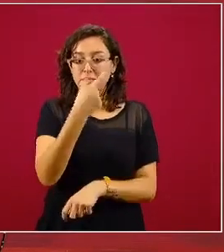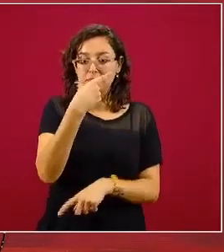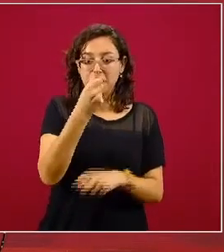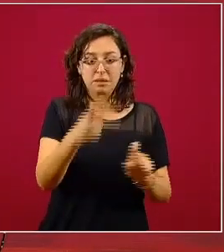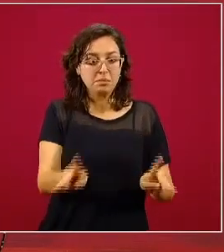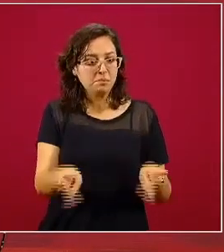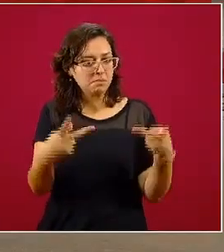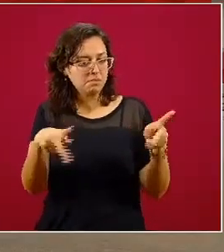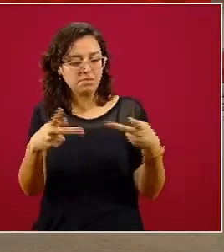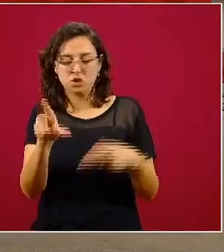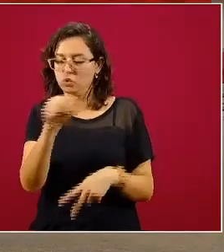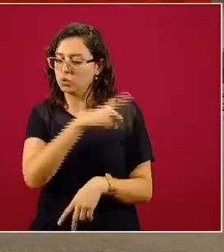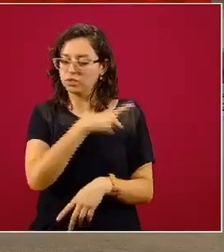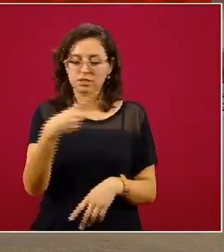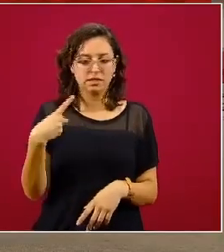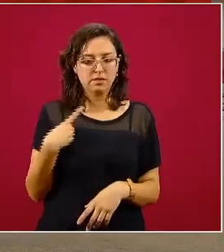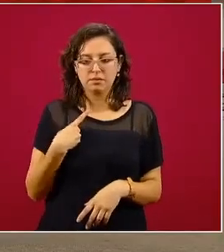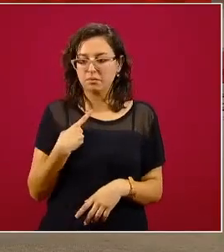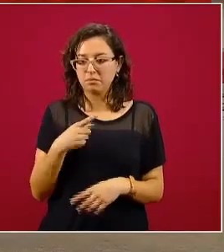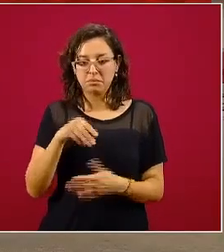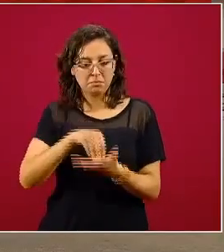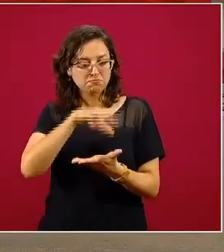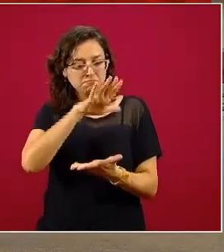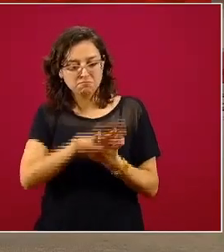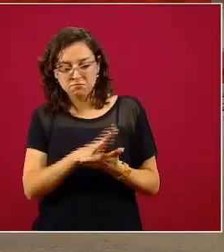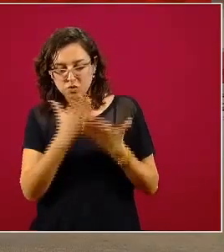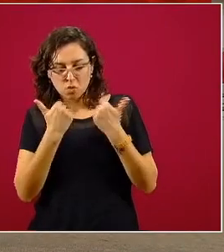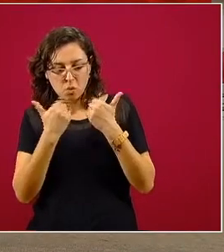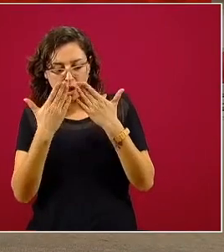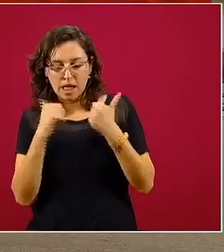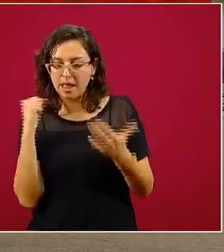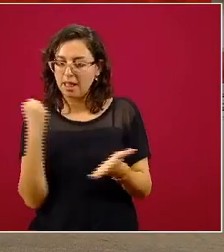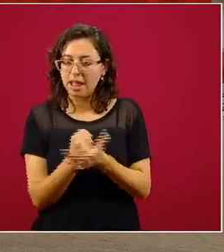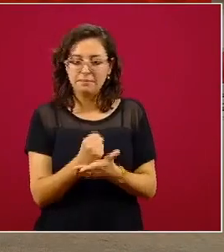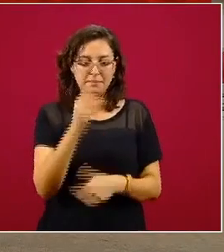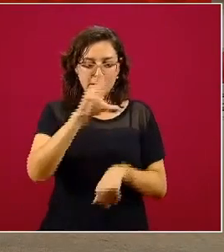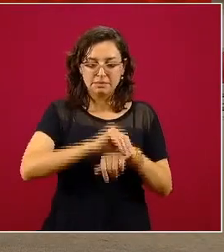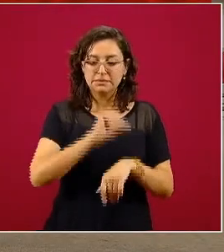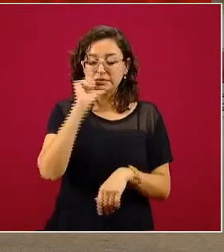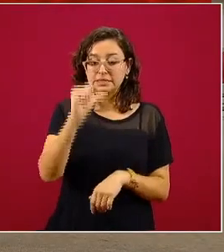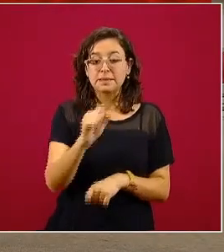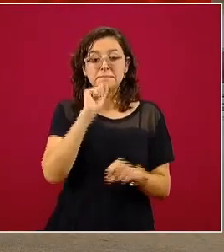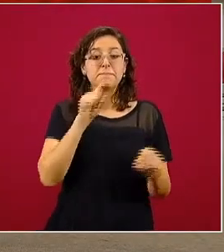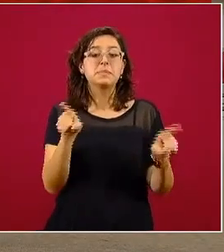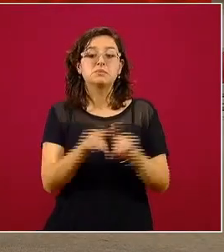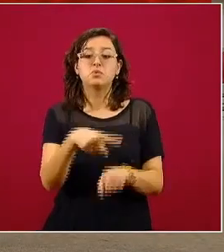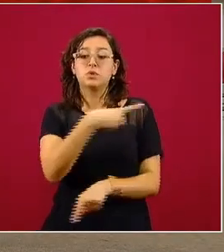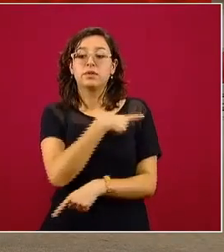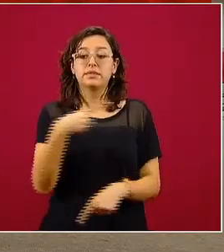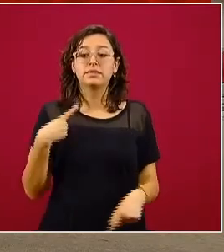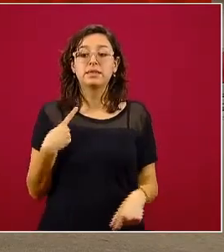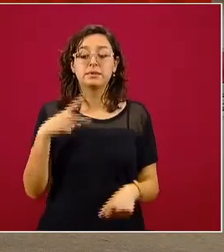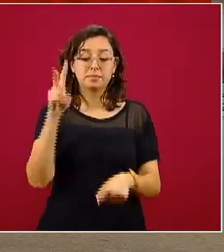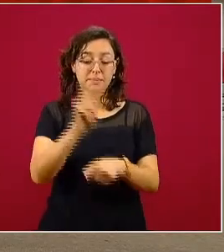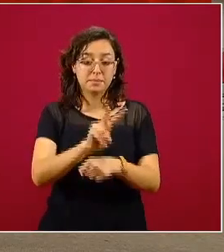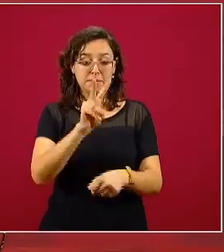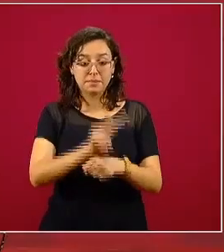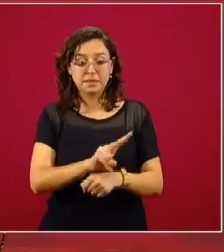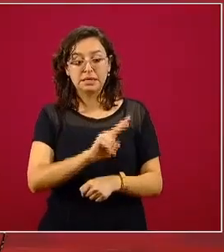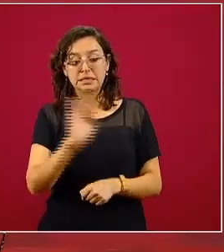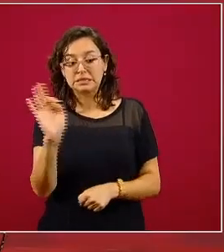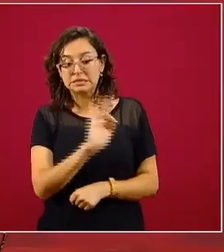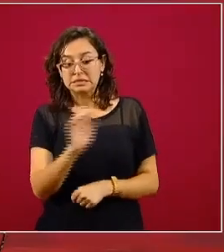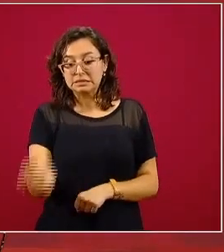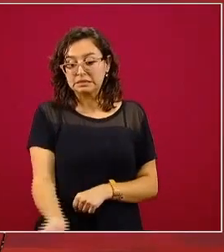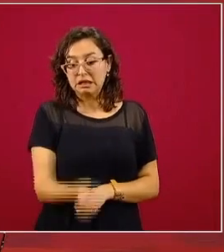comercialicen cuando no tienen un registro sanitario y sobre todo que se verifique que no tengan un efecto